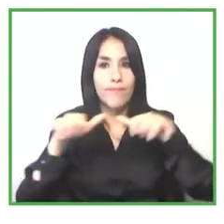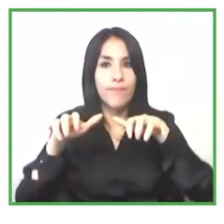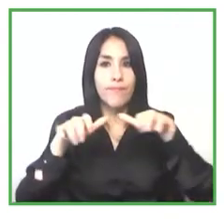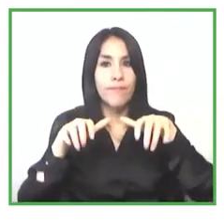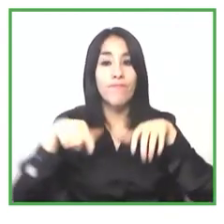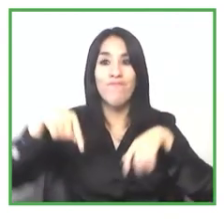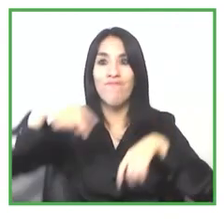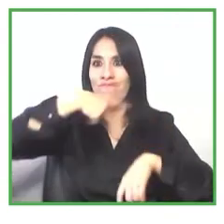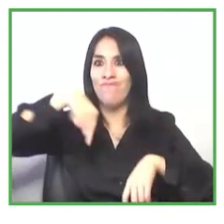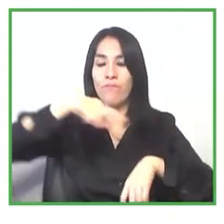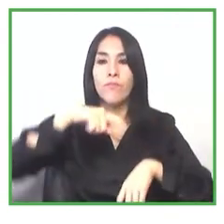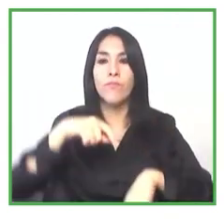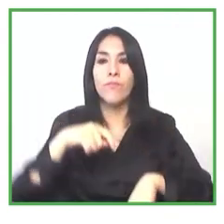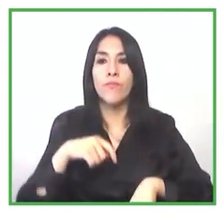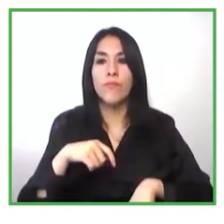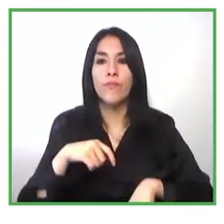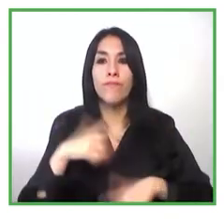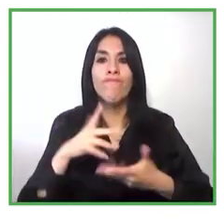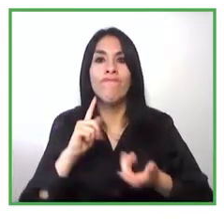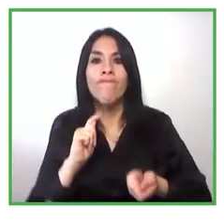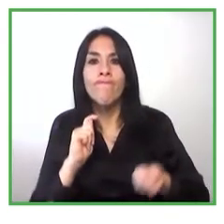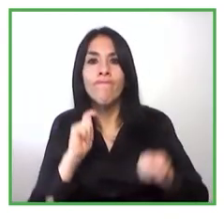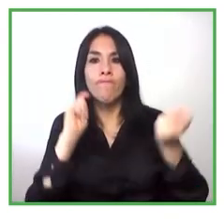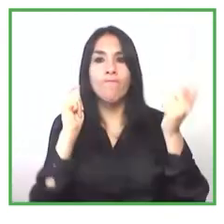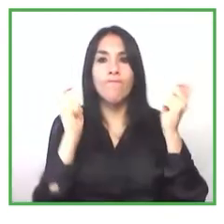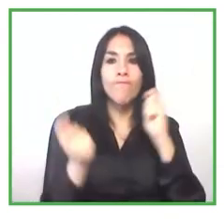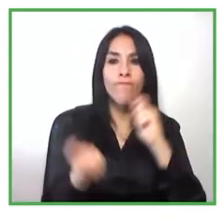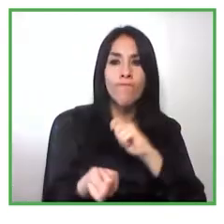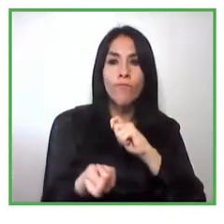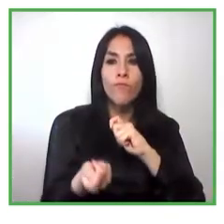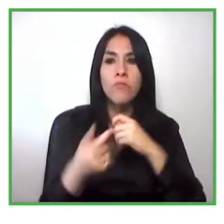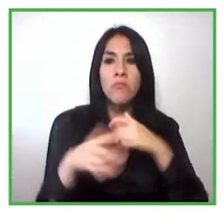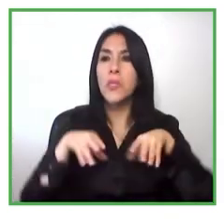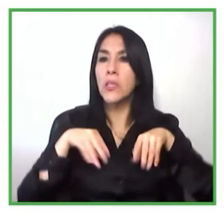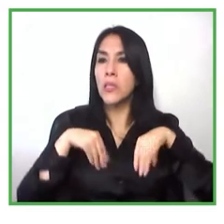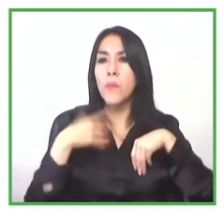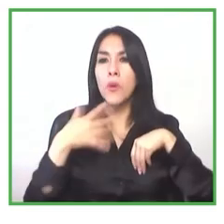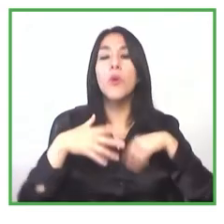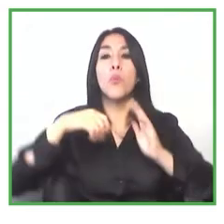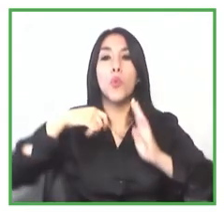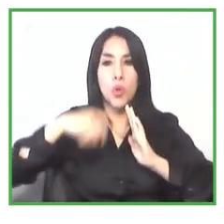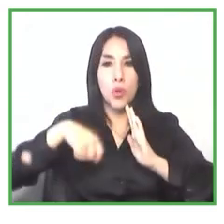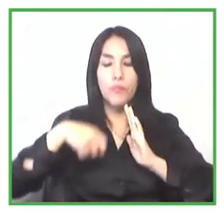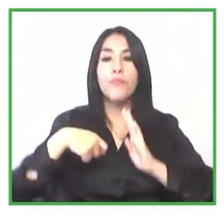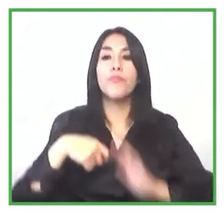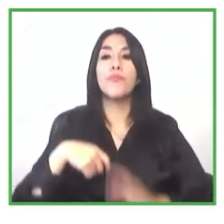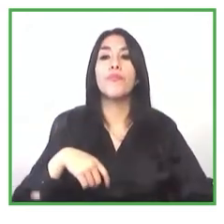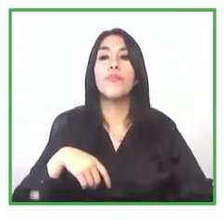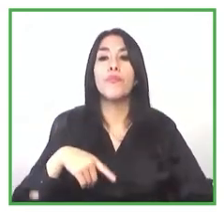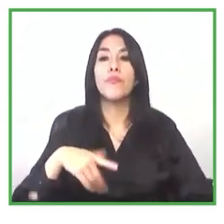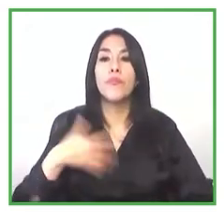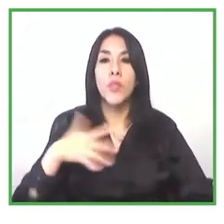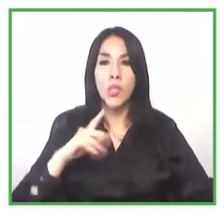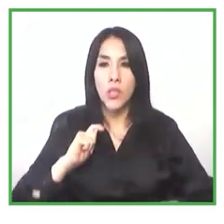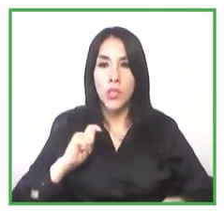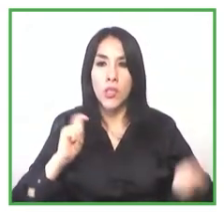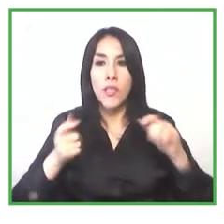programas y metodología a formato digital yo creo que ha sido el principal desafío que hemos tenido de manera institucional